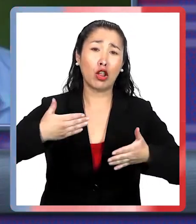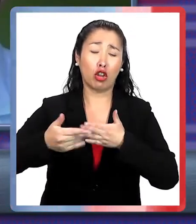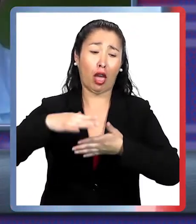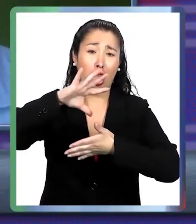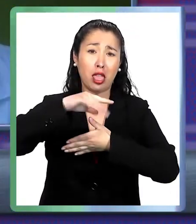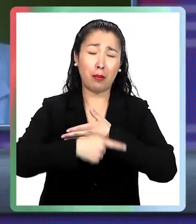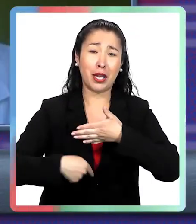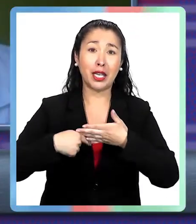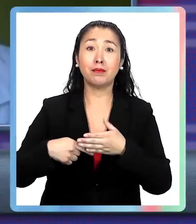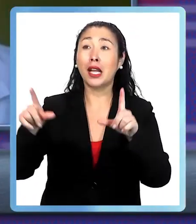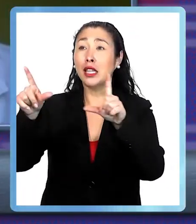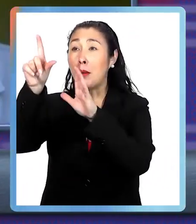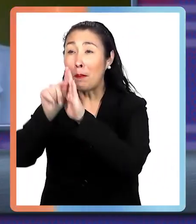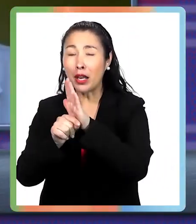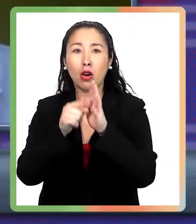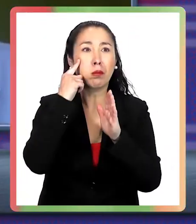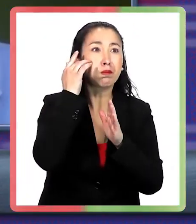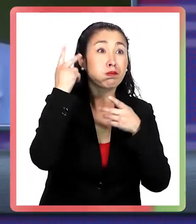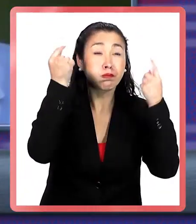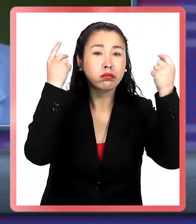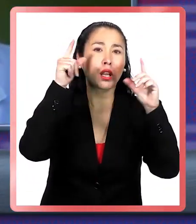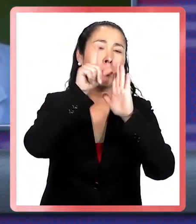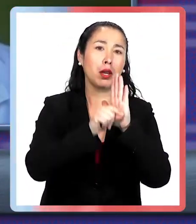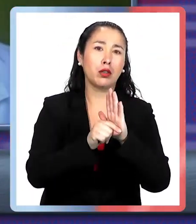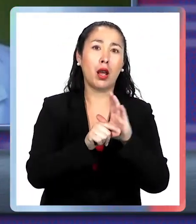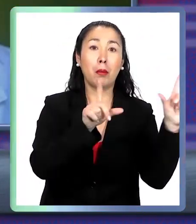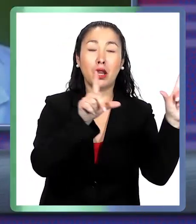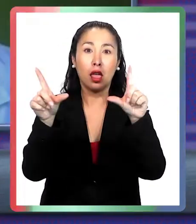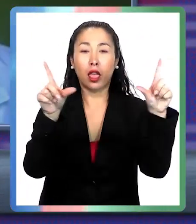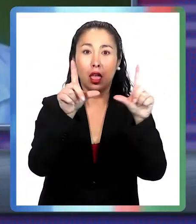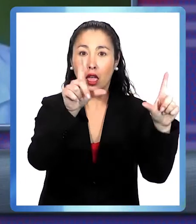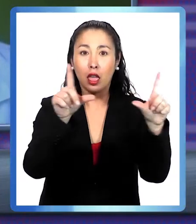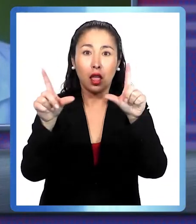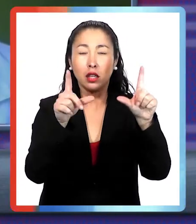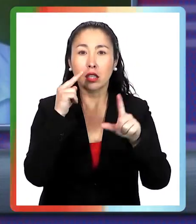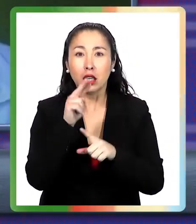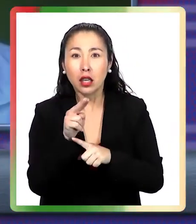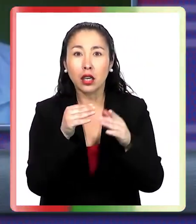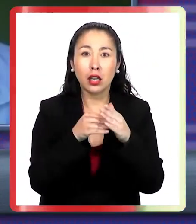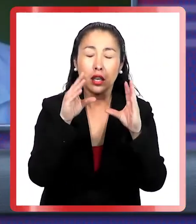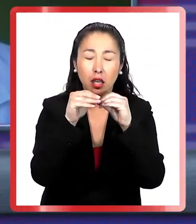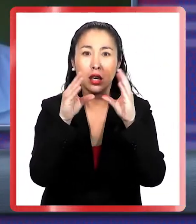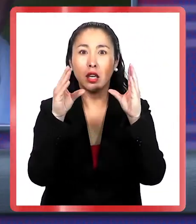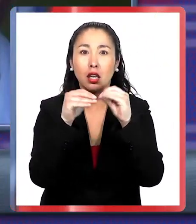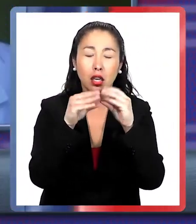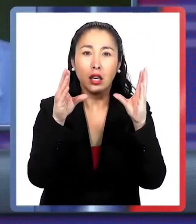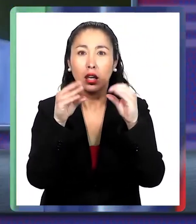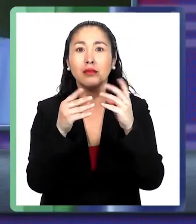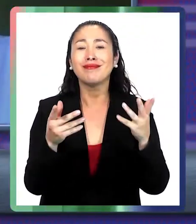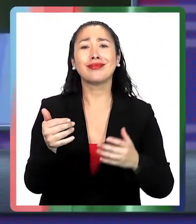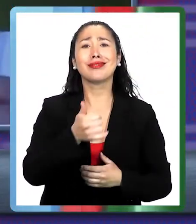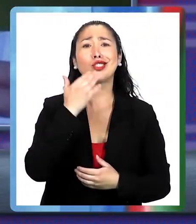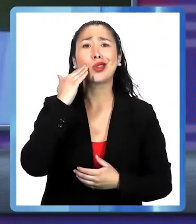mientras más pantalla, menos cosete intelectual. Cuarto, la pantalla se mueve mucho. Entonces el niño apaga la pantalla y tiene que moverse.